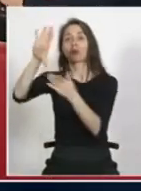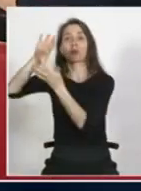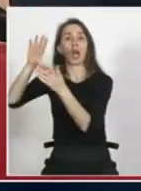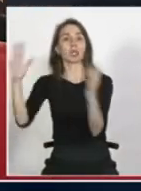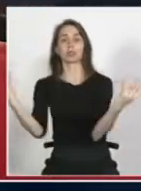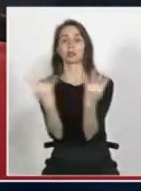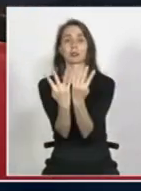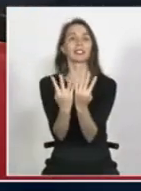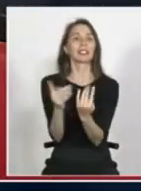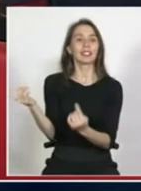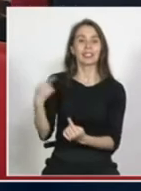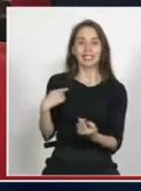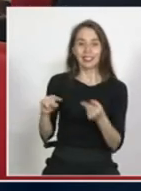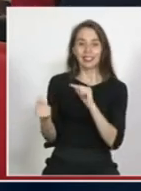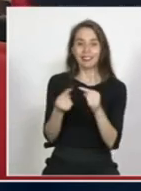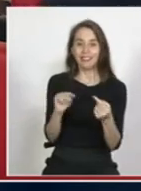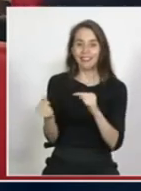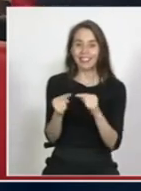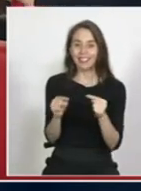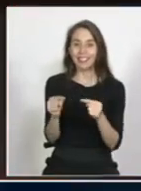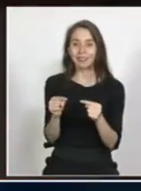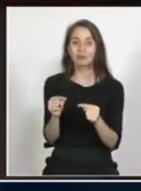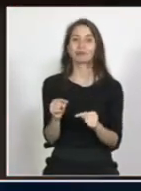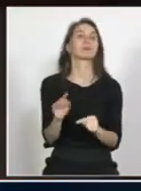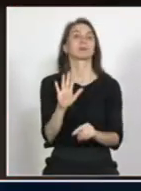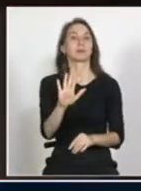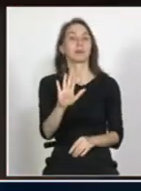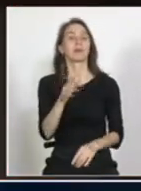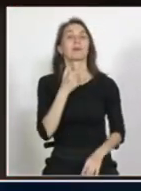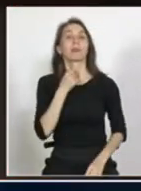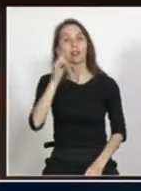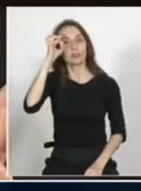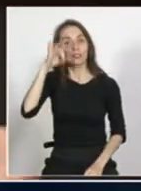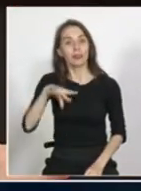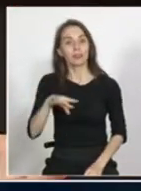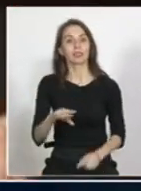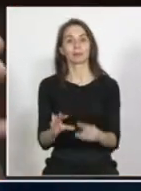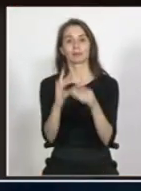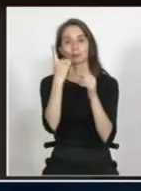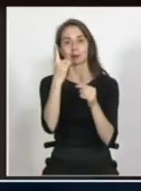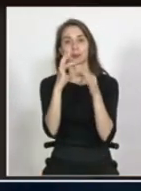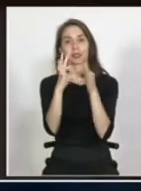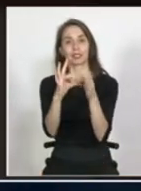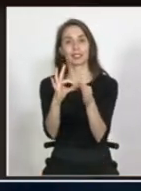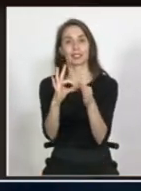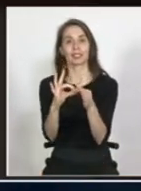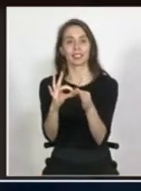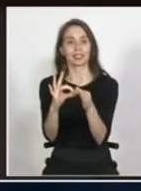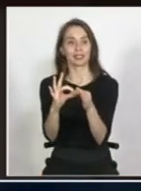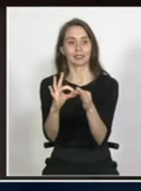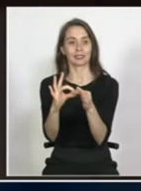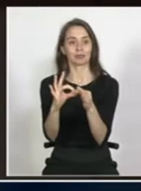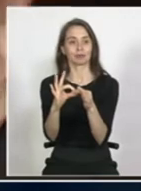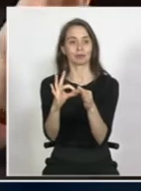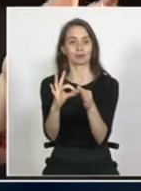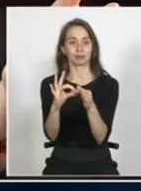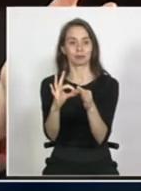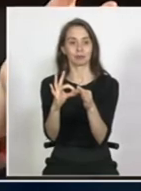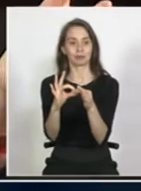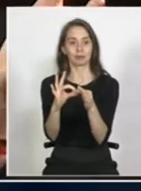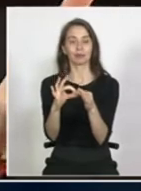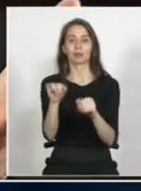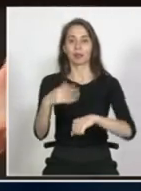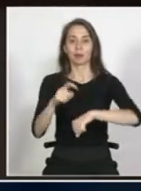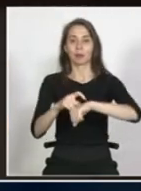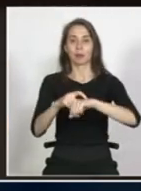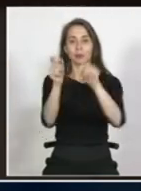que debatiéramos yo lo tomé muy en serio perdón yo quisiera saber primero agradecerle no quiero terminar sino que porque viene el